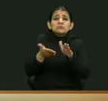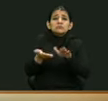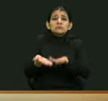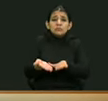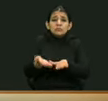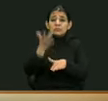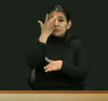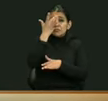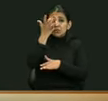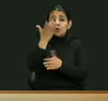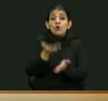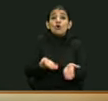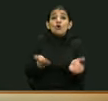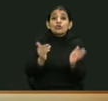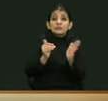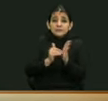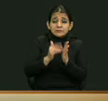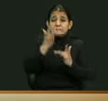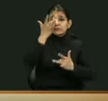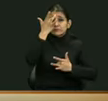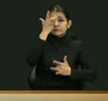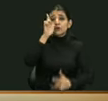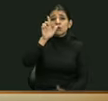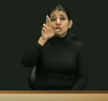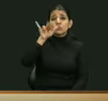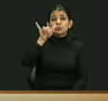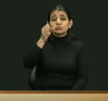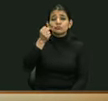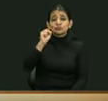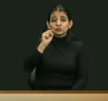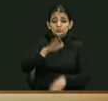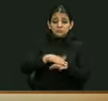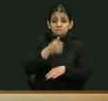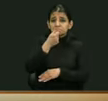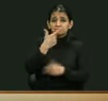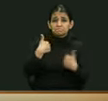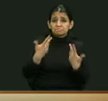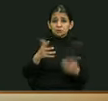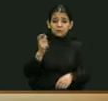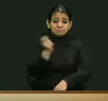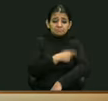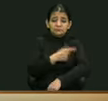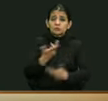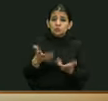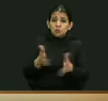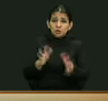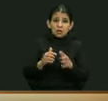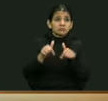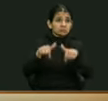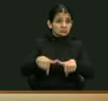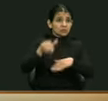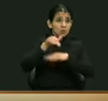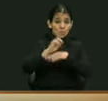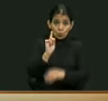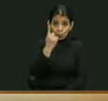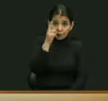nuevamente se reactivó. A nivel del país hay miles de enfermos